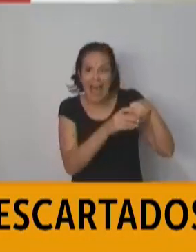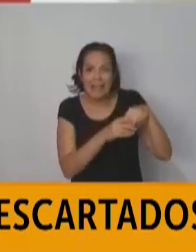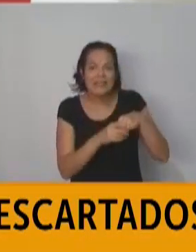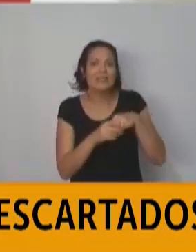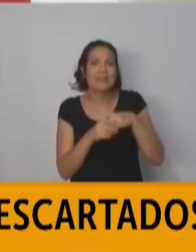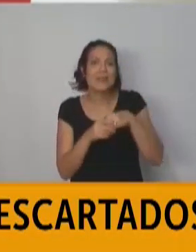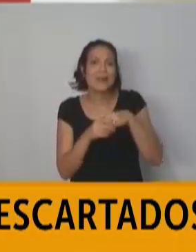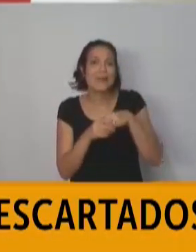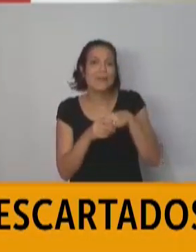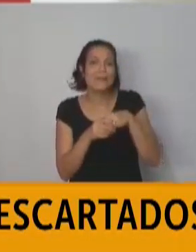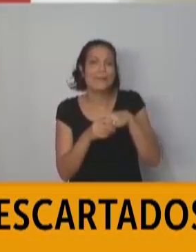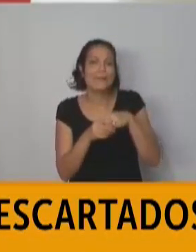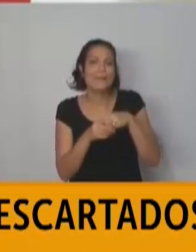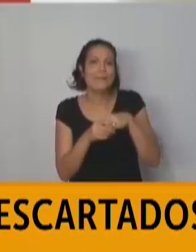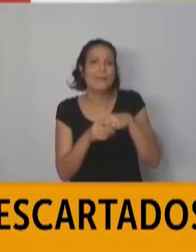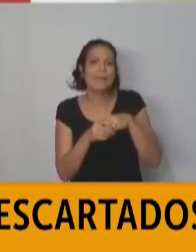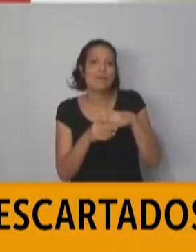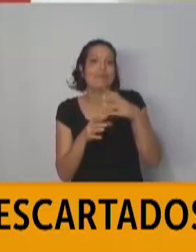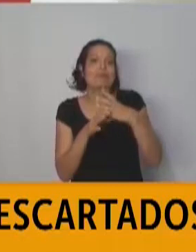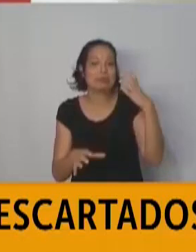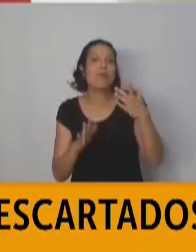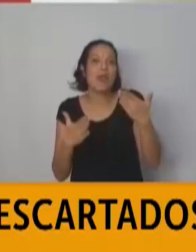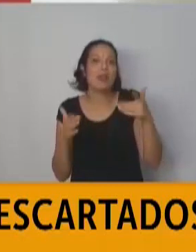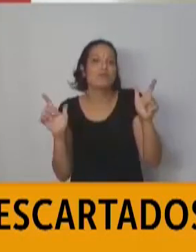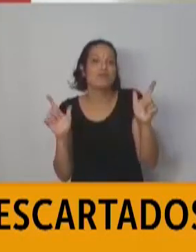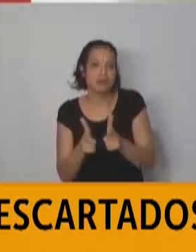donde los medios de transporte, básicamente.